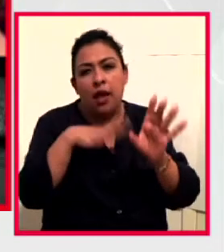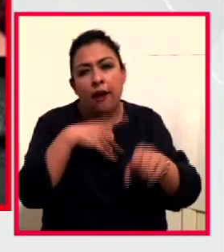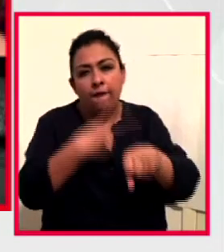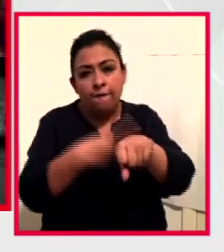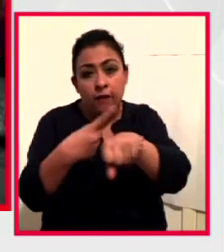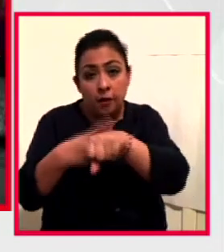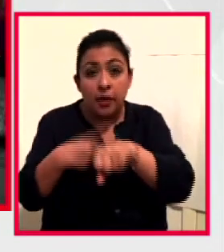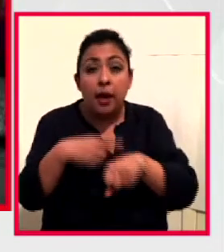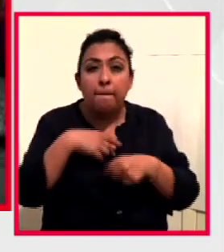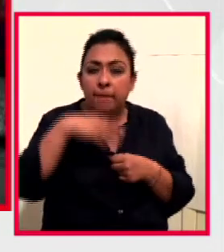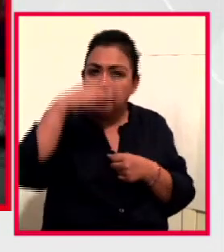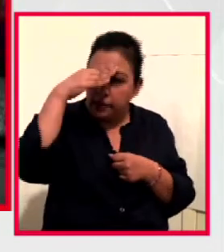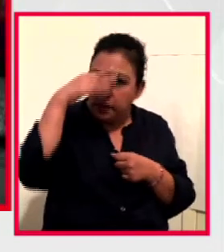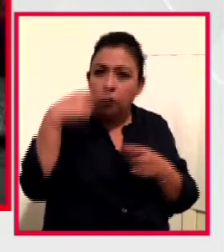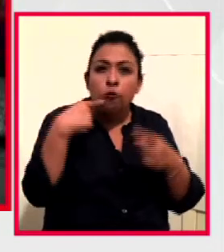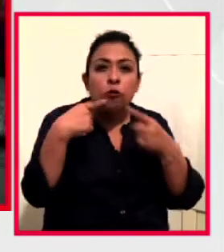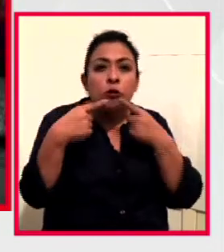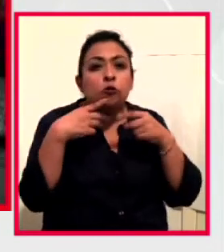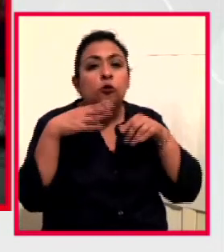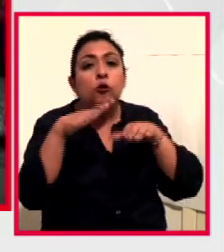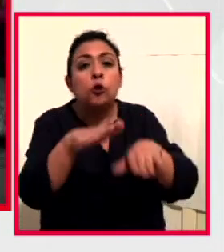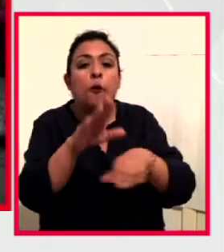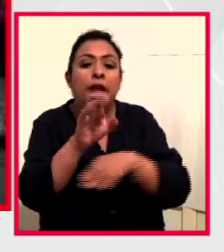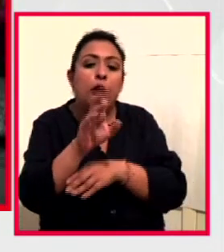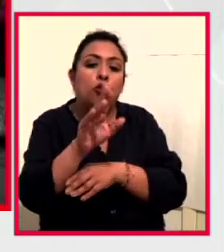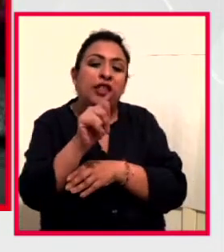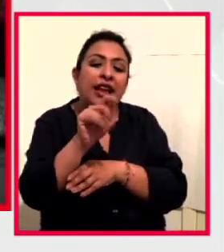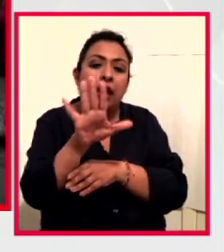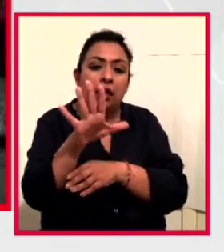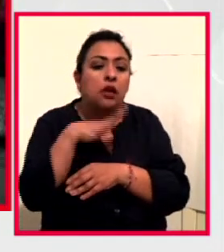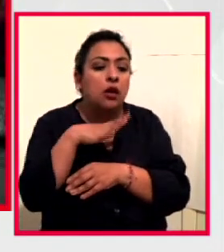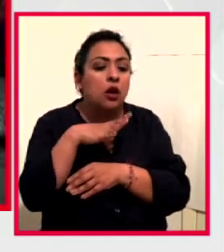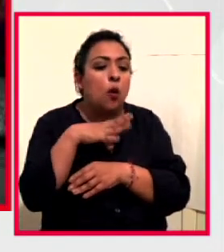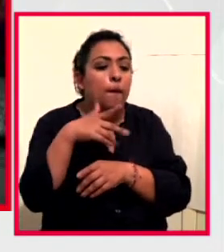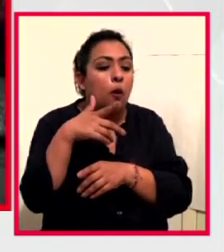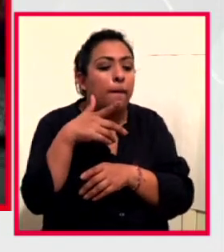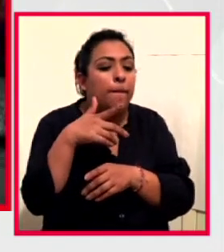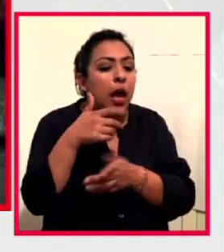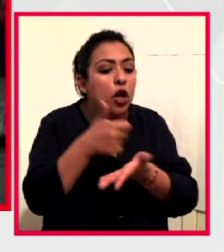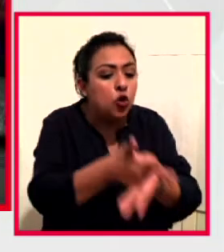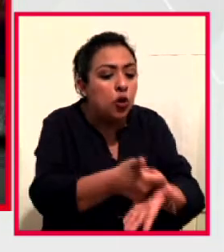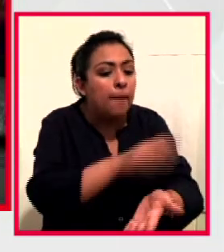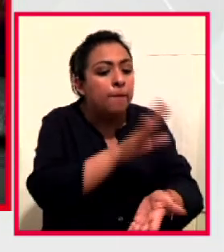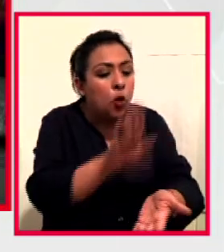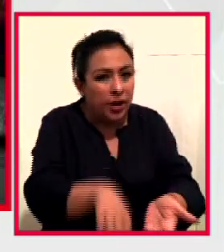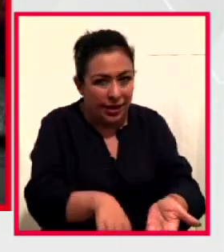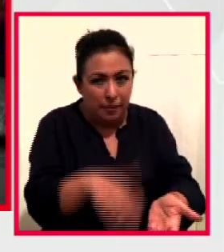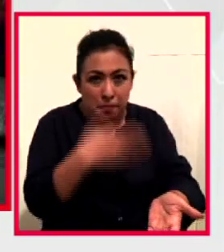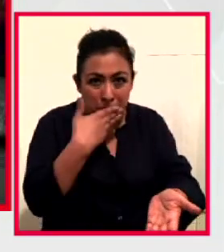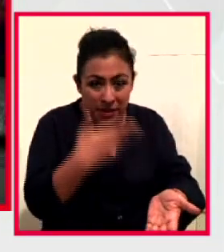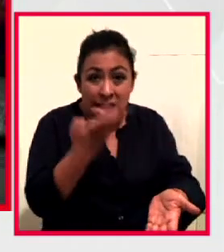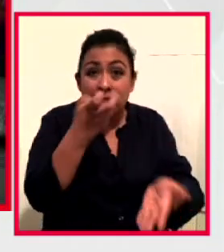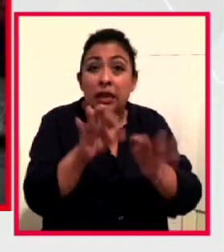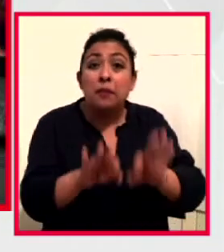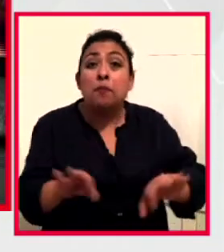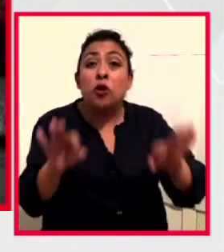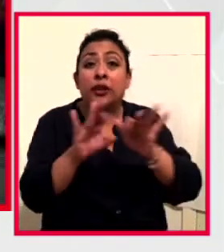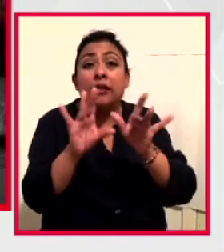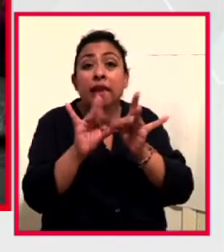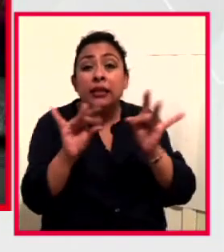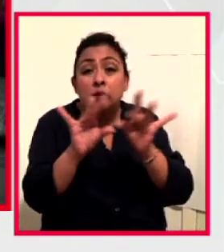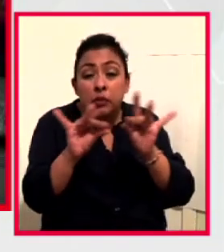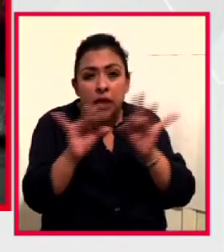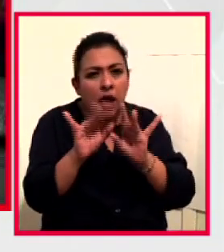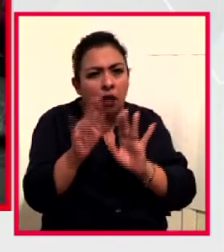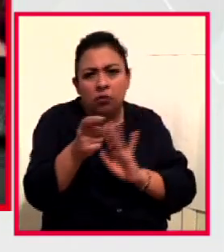está la reflexión, la discusión en torno a la eutanasia, a la muerte asistida, al bien morir, y esa es la importancia de hablar las cosas, decir las cosas por su